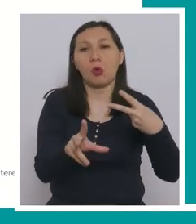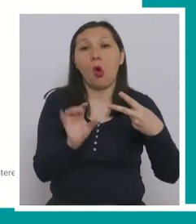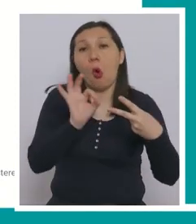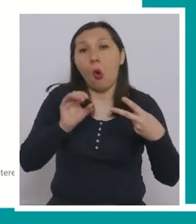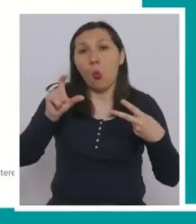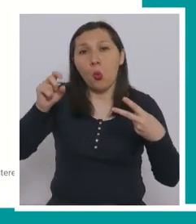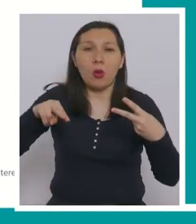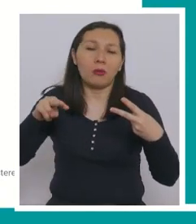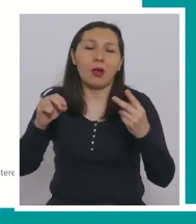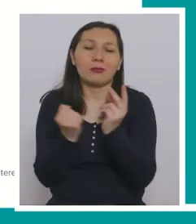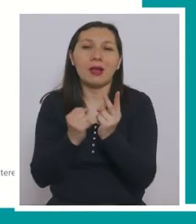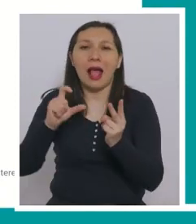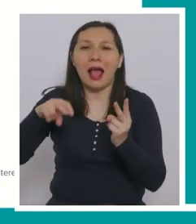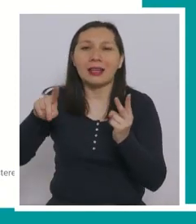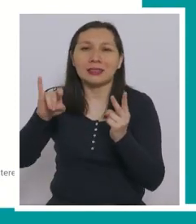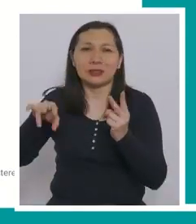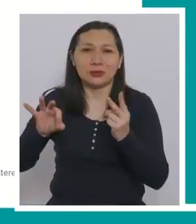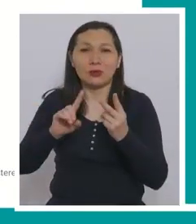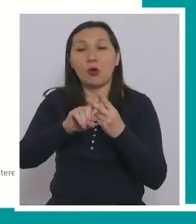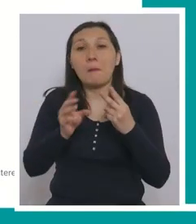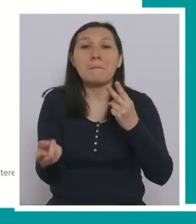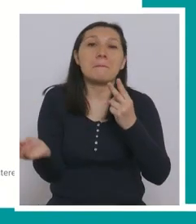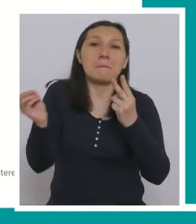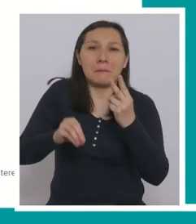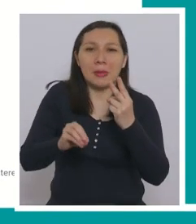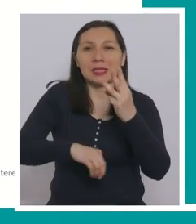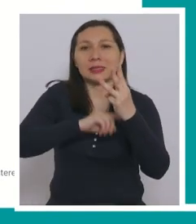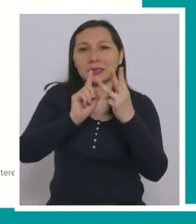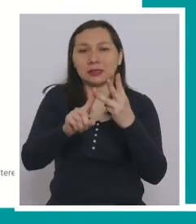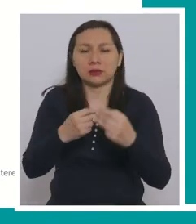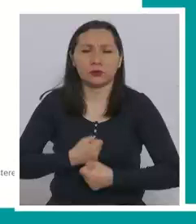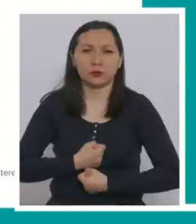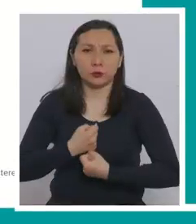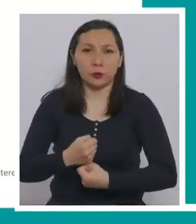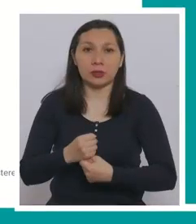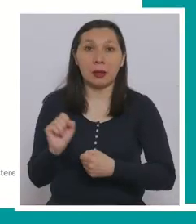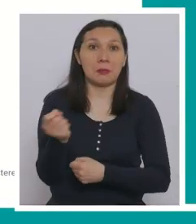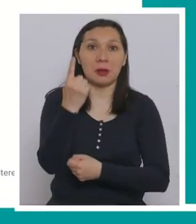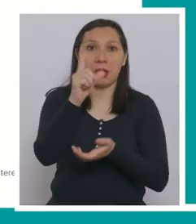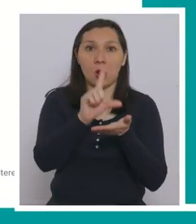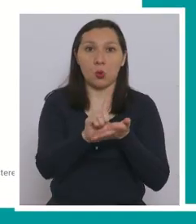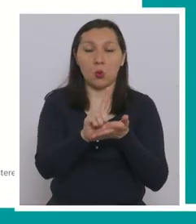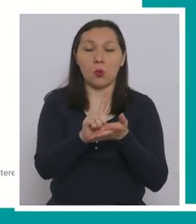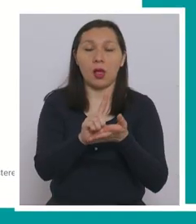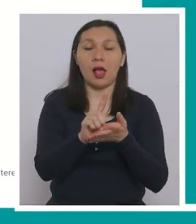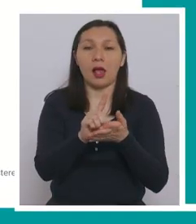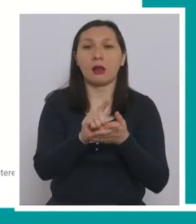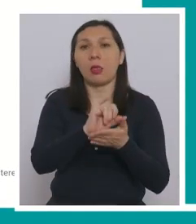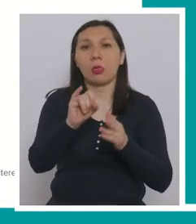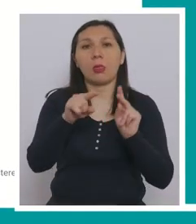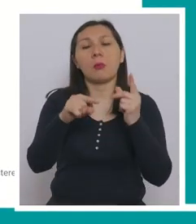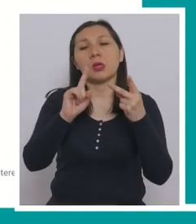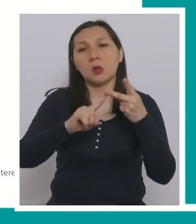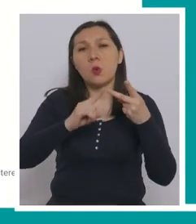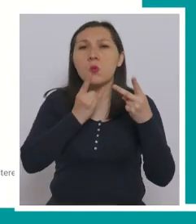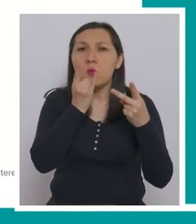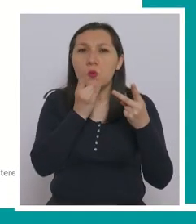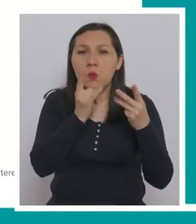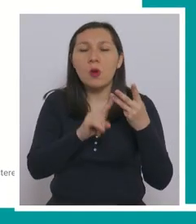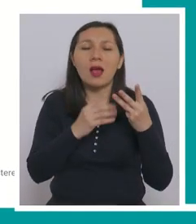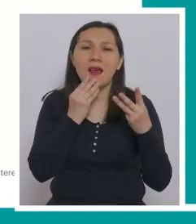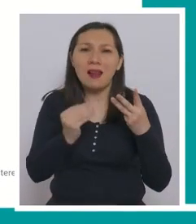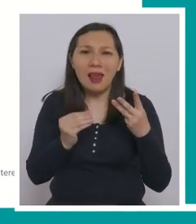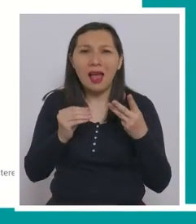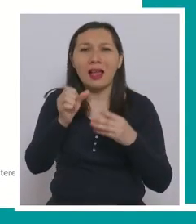es con cancino, más la dosis de refuerzo. Ocupamos el primer lugar después de, nos sigue Uruguay, Israel,